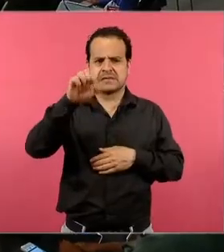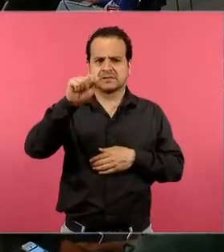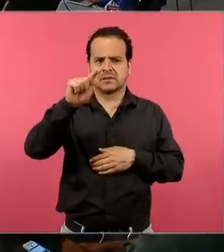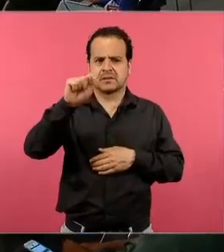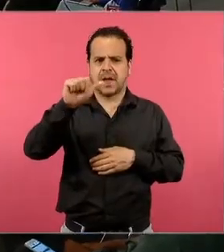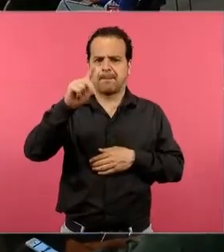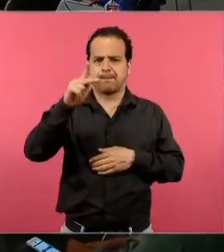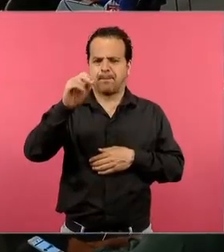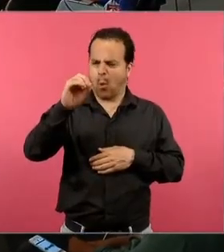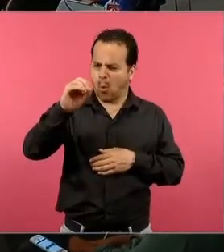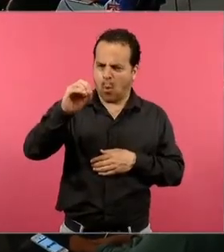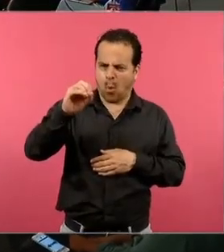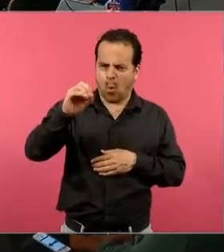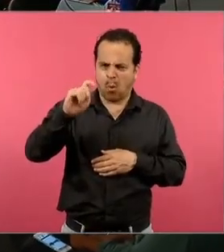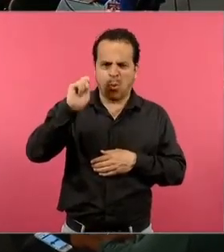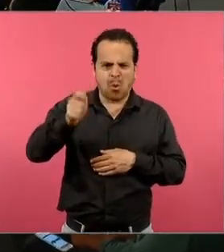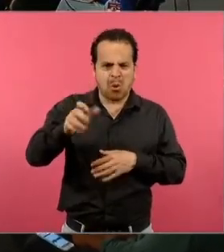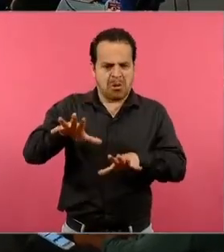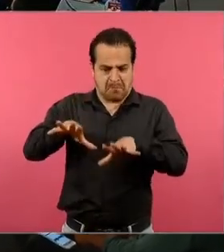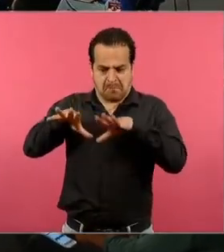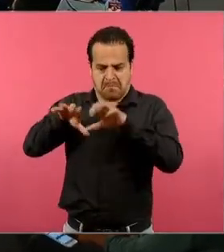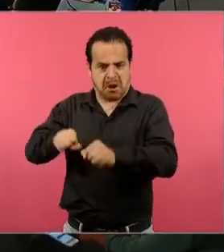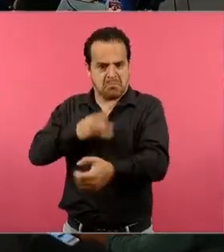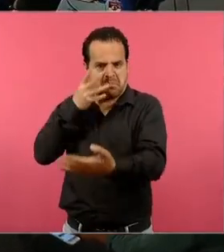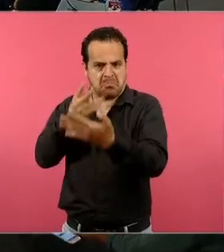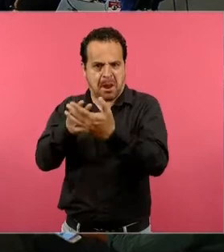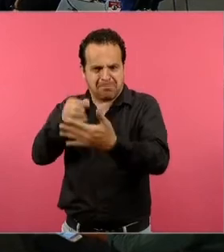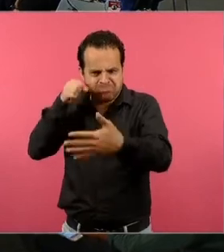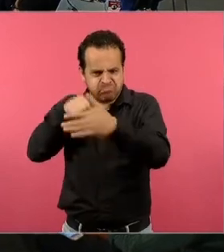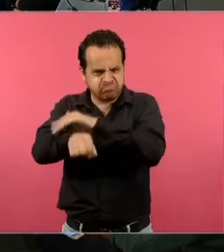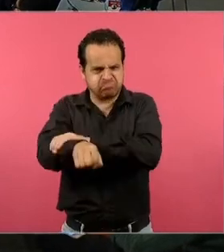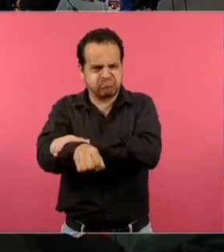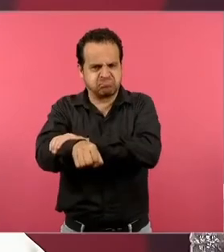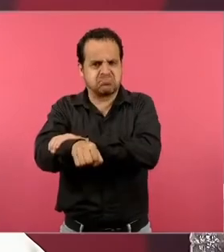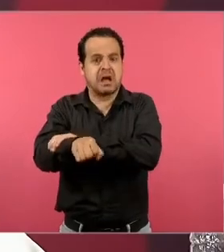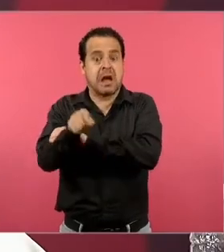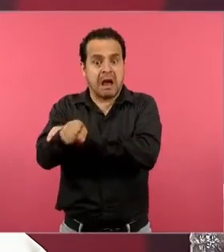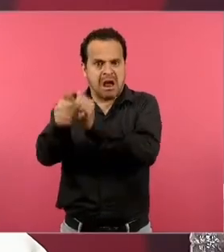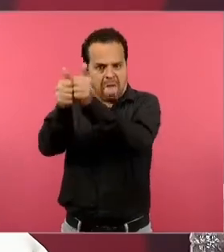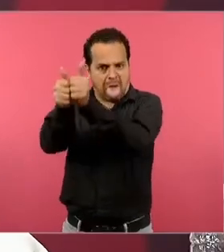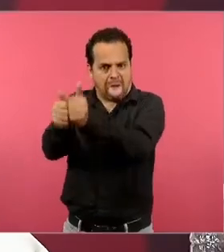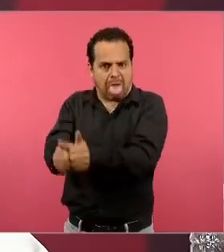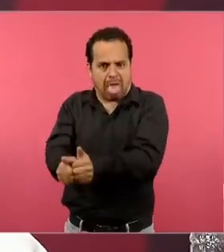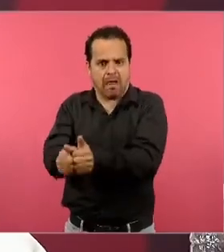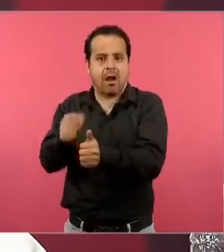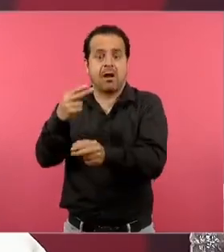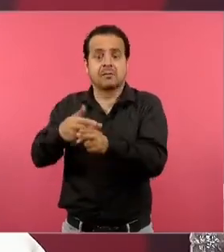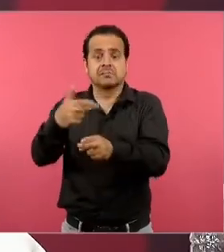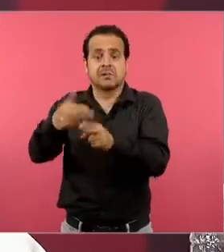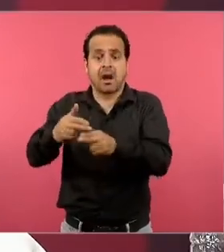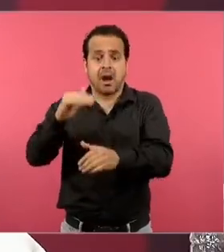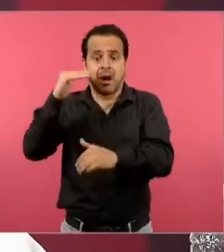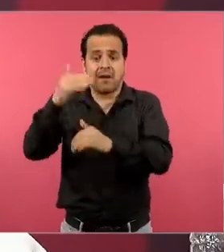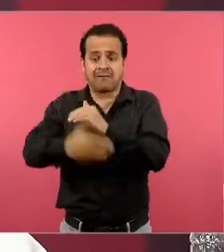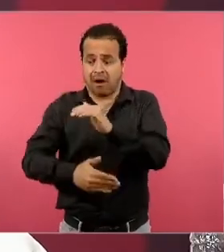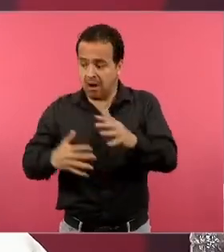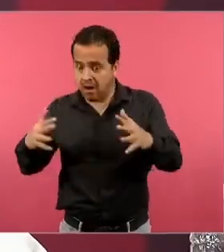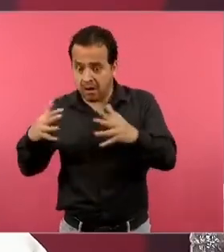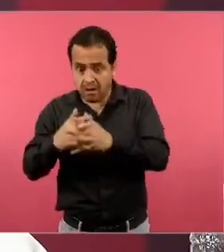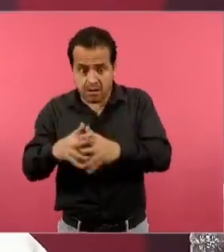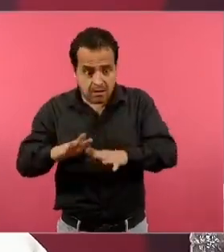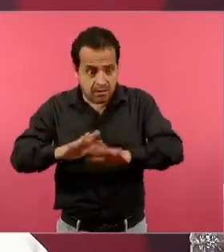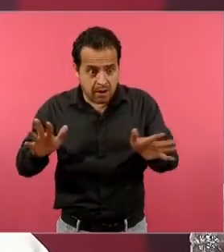traición siendo confinado hasta el fin de la guerra en los campos de concentración de Dachau salvó la vida de milagro